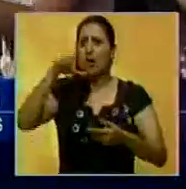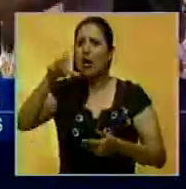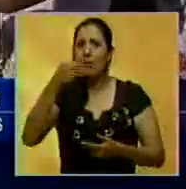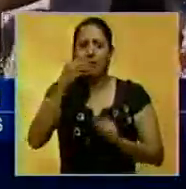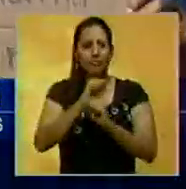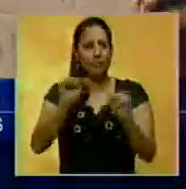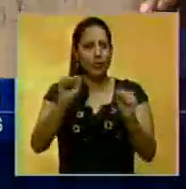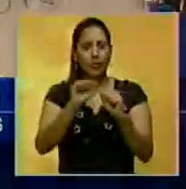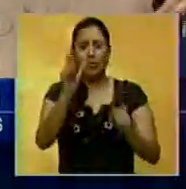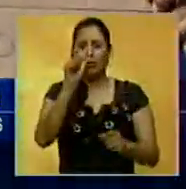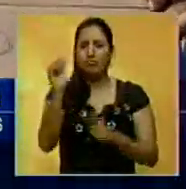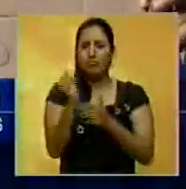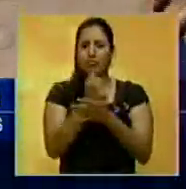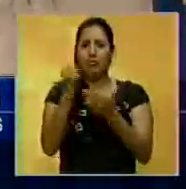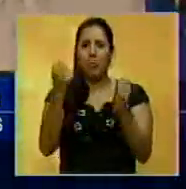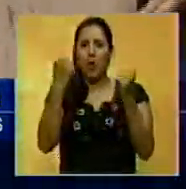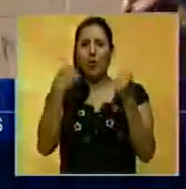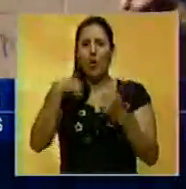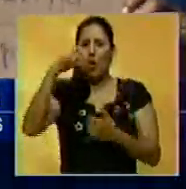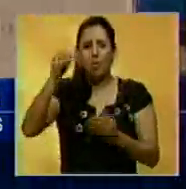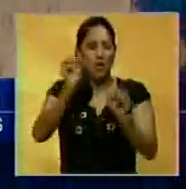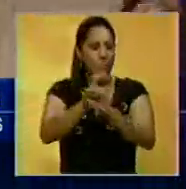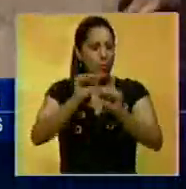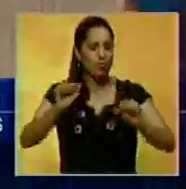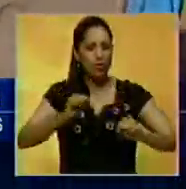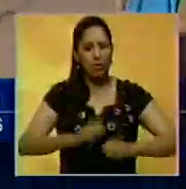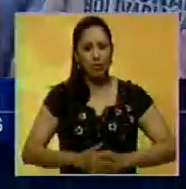los habitantes de la comunidad puedan acceder a la misma.